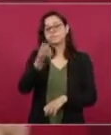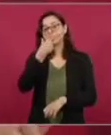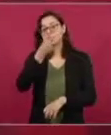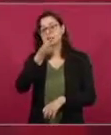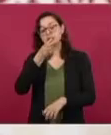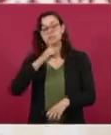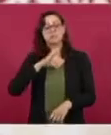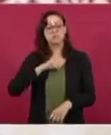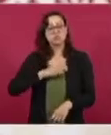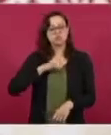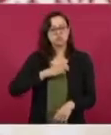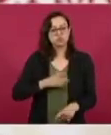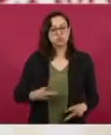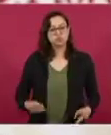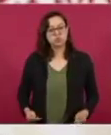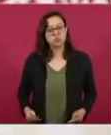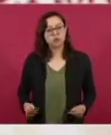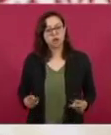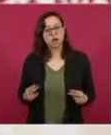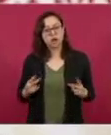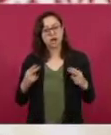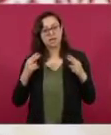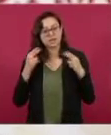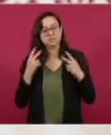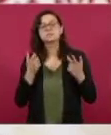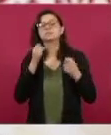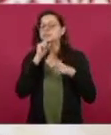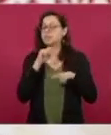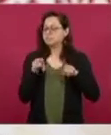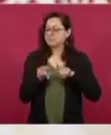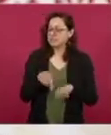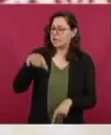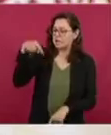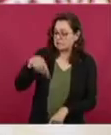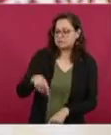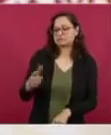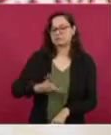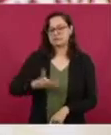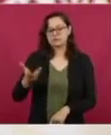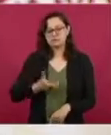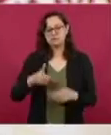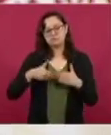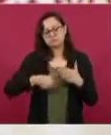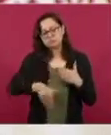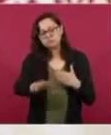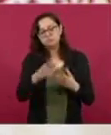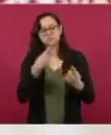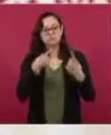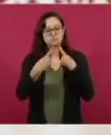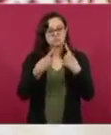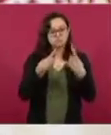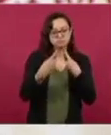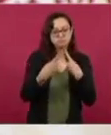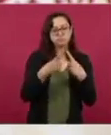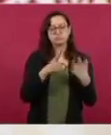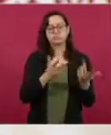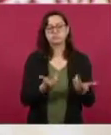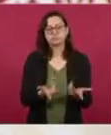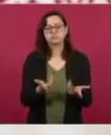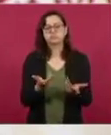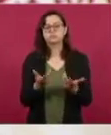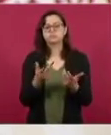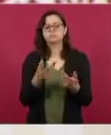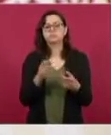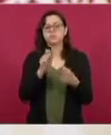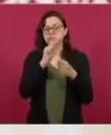diferentes tipos de convenios en las próximas semanas, estamos avanzando en ello. Y producción de oncológicos en